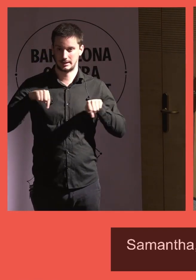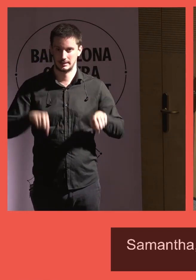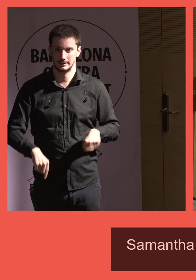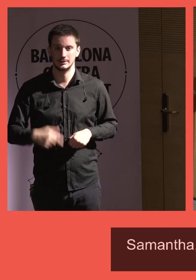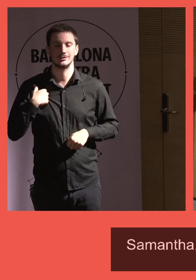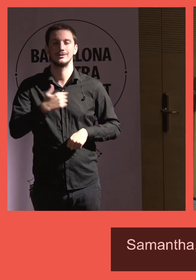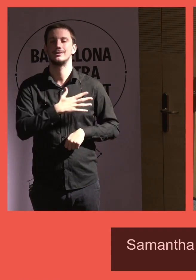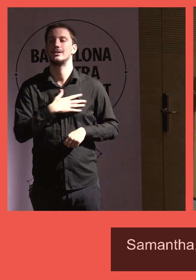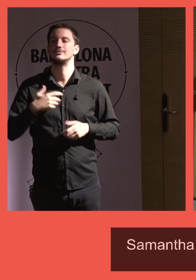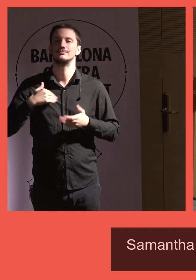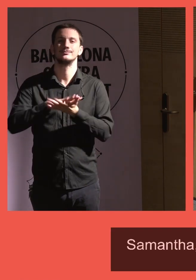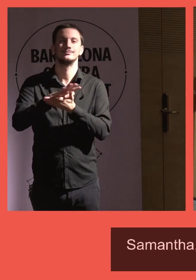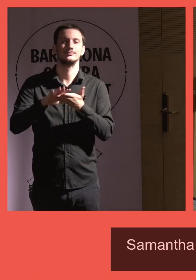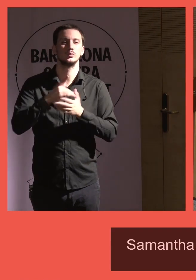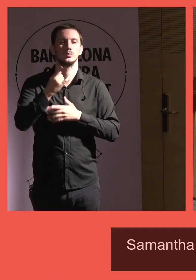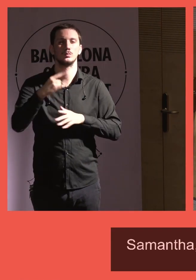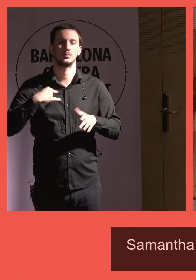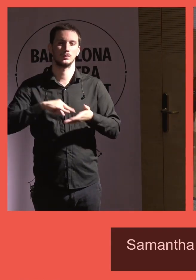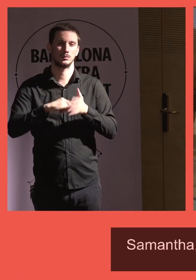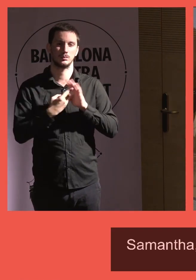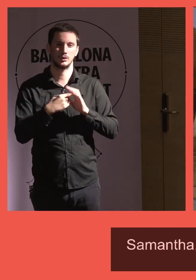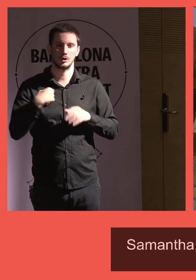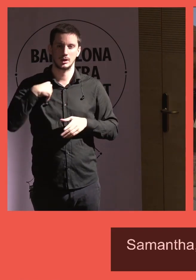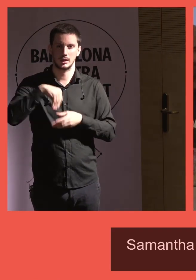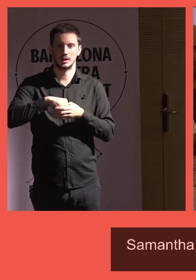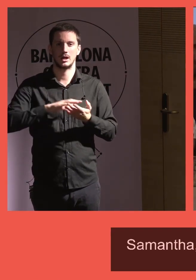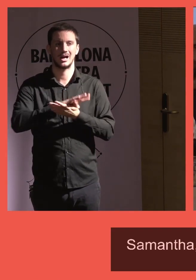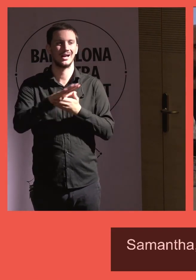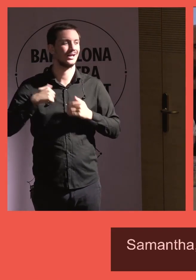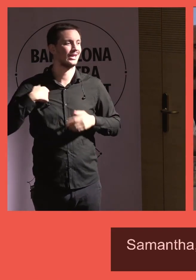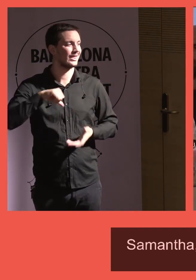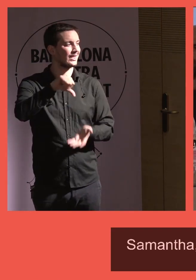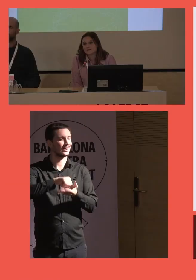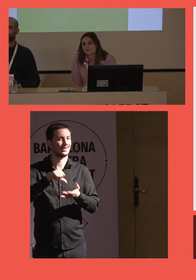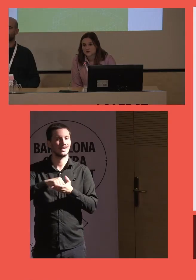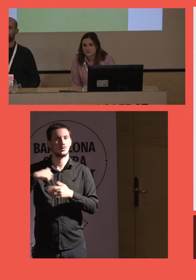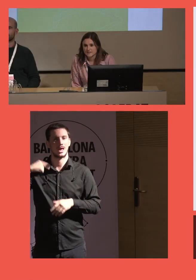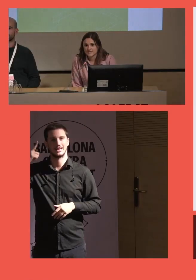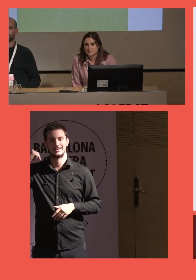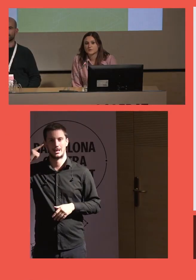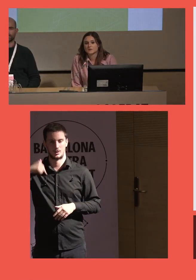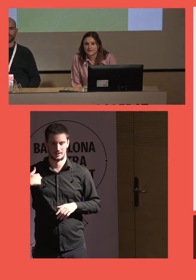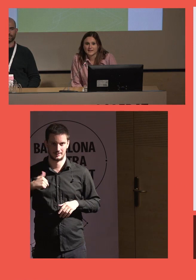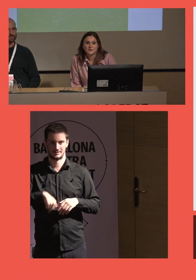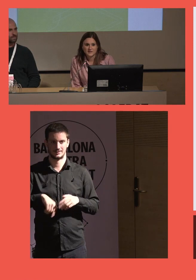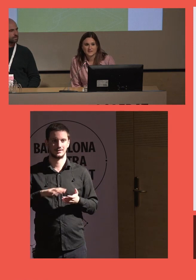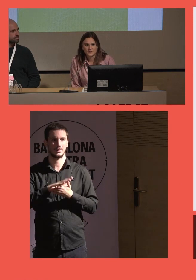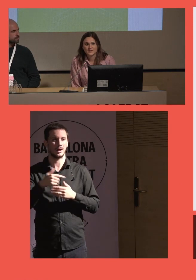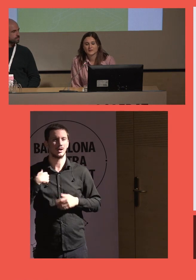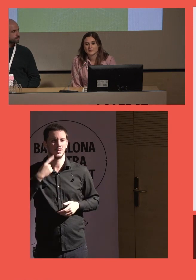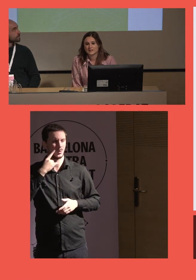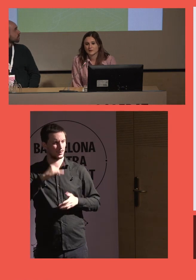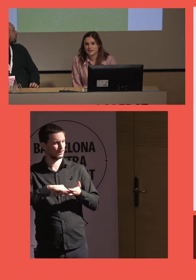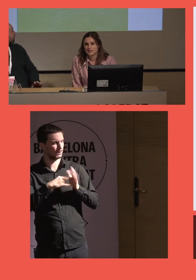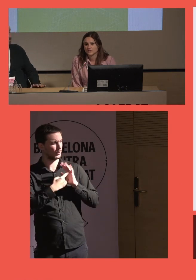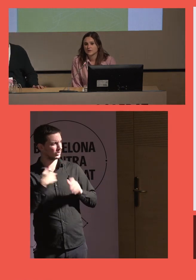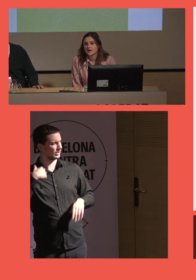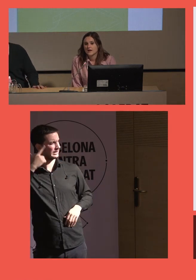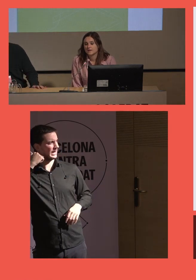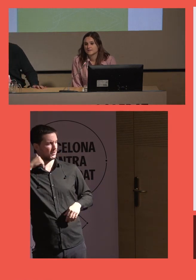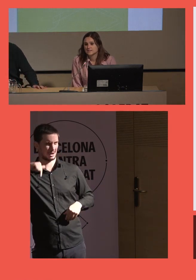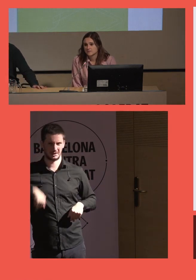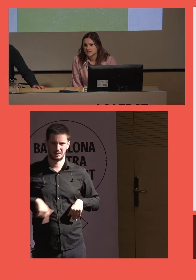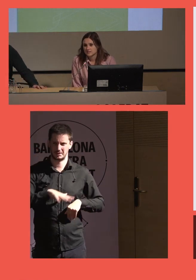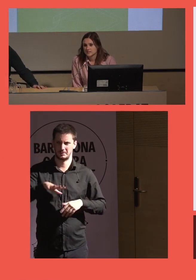Y yo os voy a hablar de un proyecto que estamos llevando a cabo en la ciudad de Teruel y sé que muchos me diréis, bueno, ¿y qué pinta un proyecto de Teruel aquí?